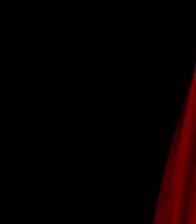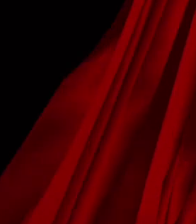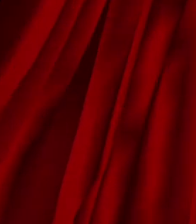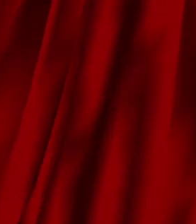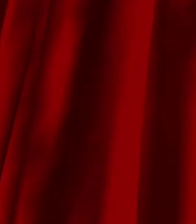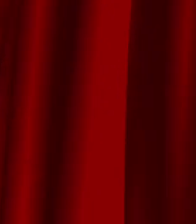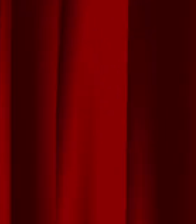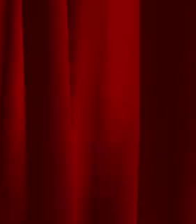México.